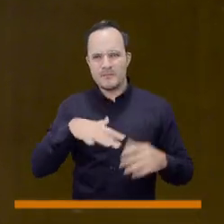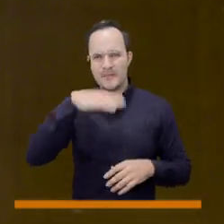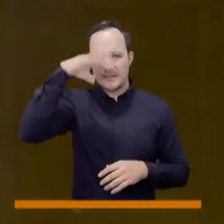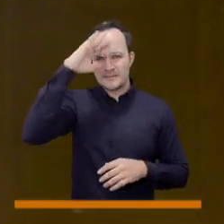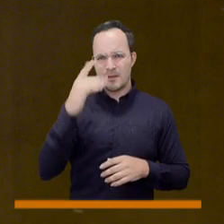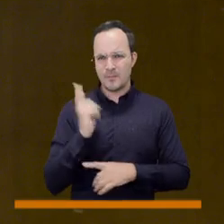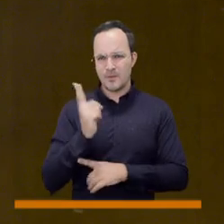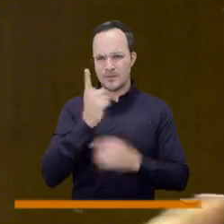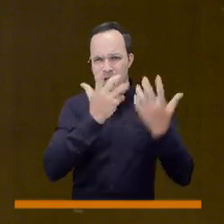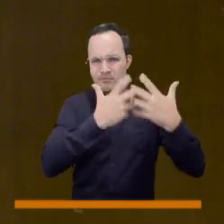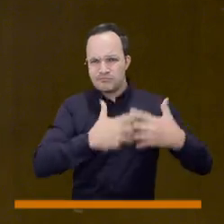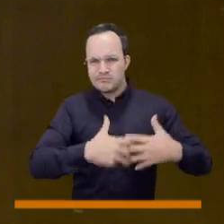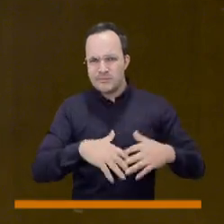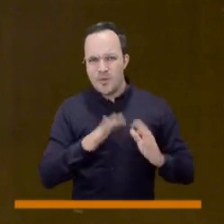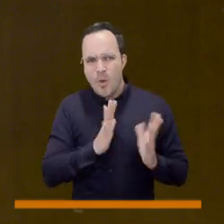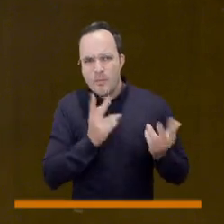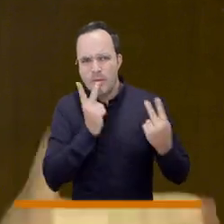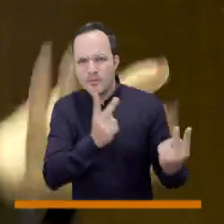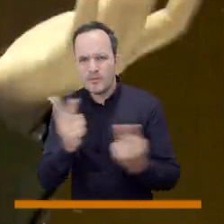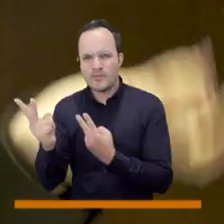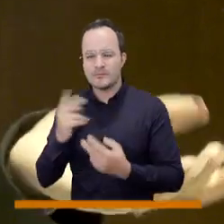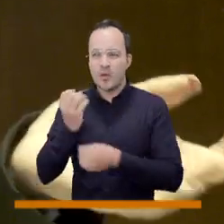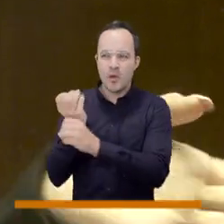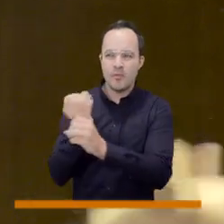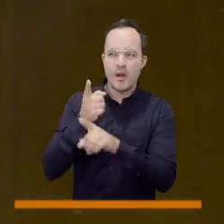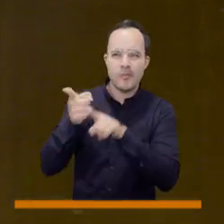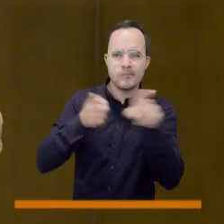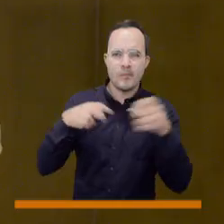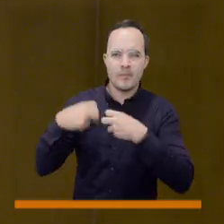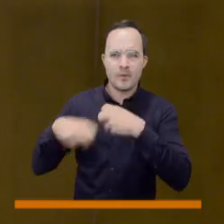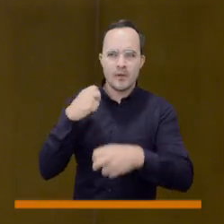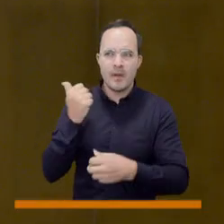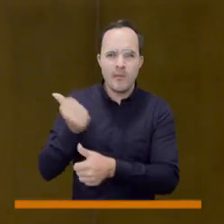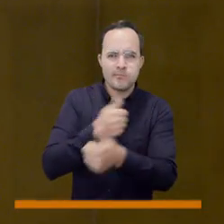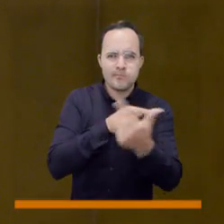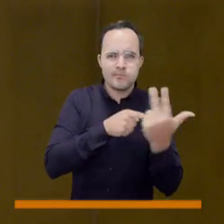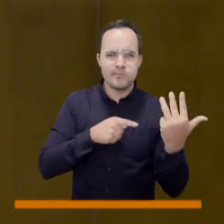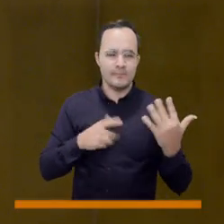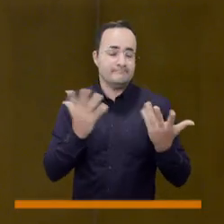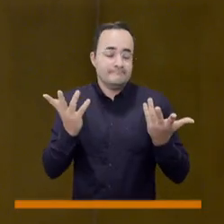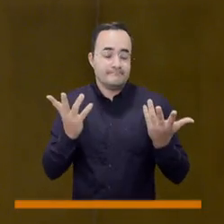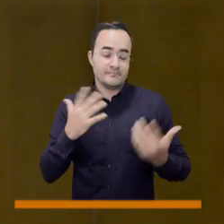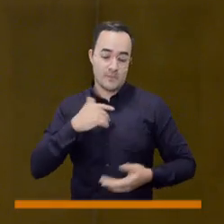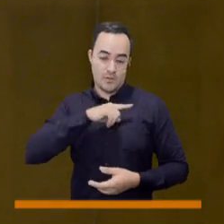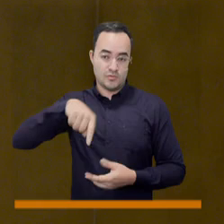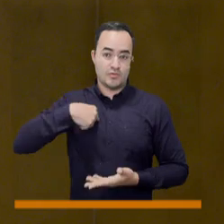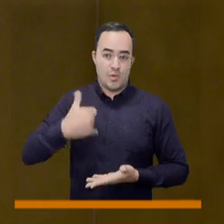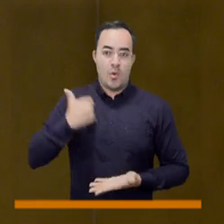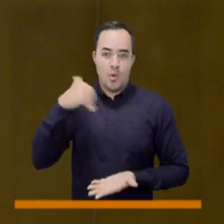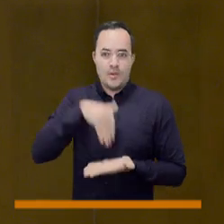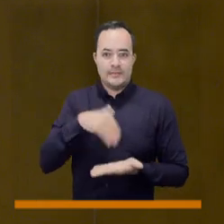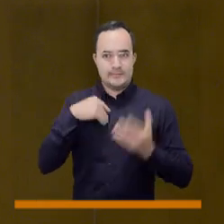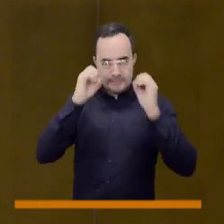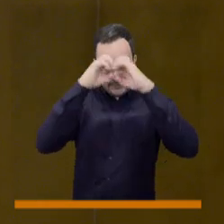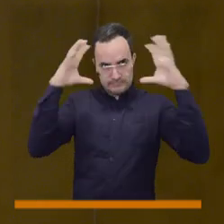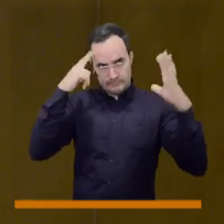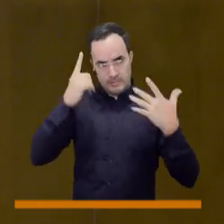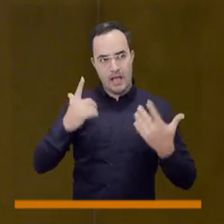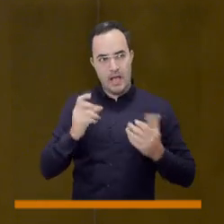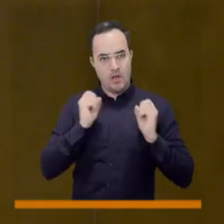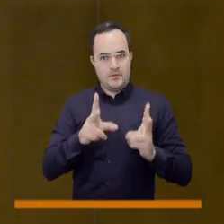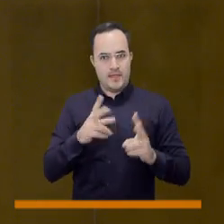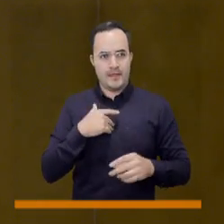Y eso es lo que se ha venido a tratar acá. Como jóvenes tenemos una postura firme frente a criticar y apoyar en caso de situaciones